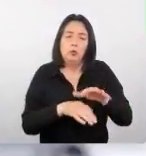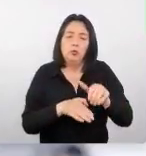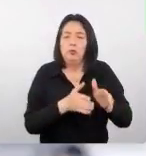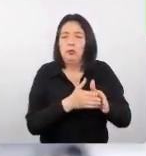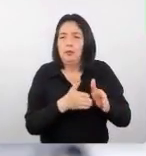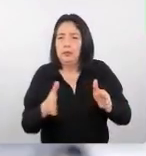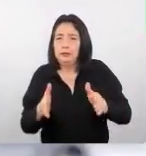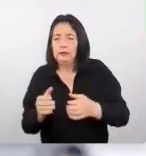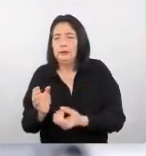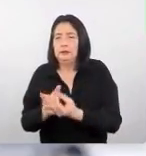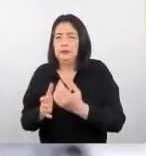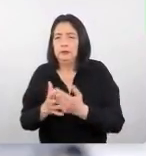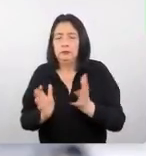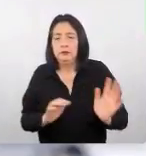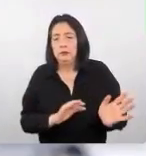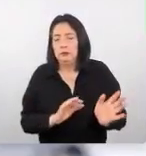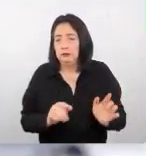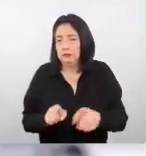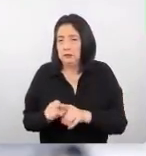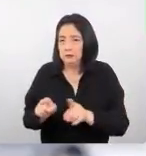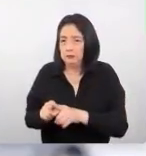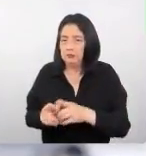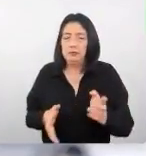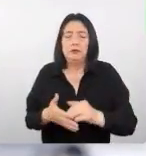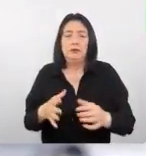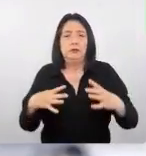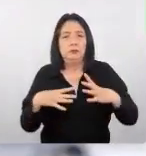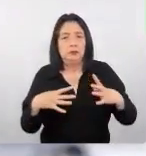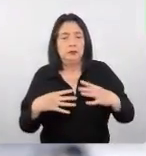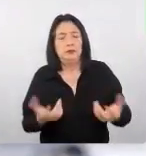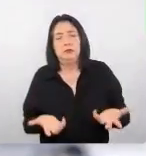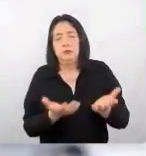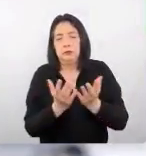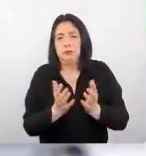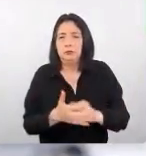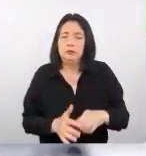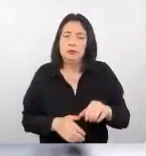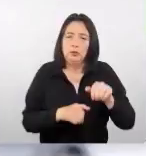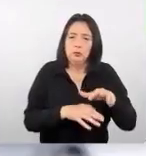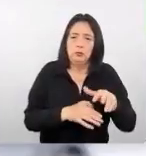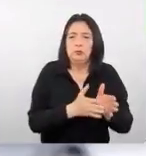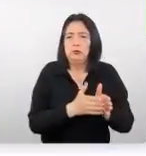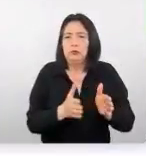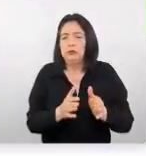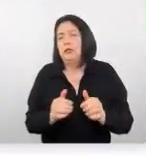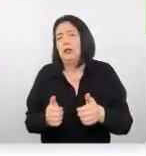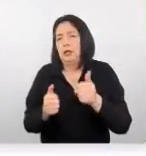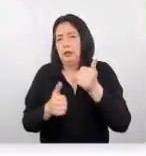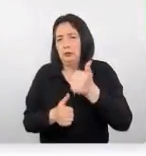y por otro lado también durante las vacaciones escolares entre julio y augustus